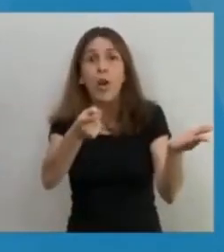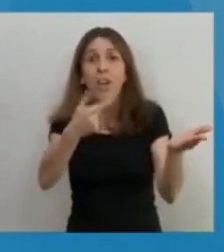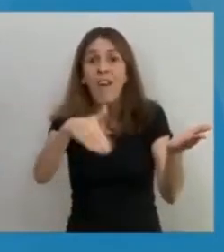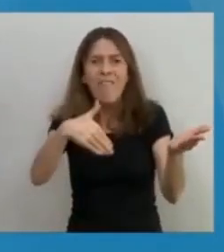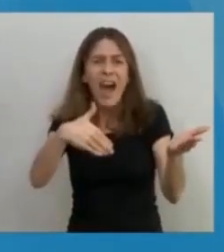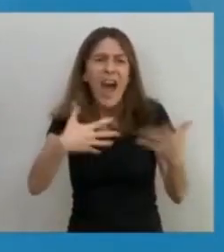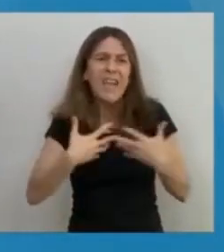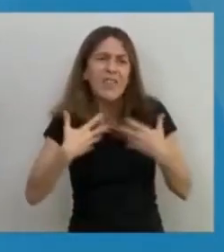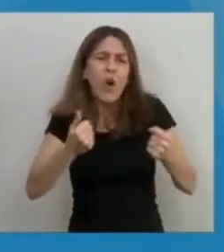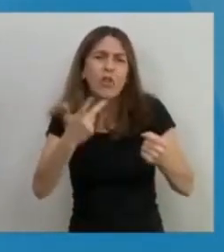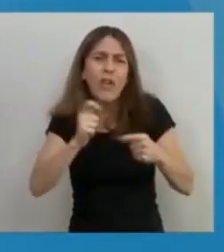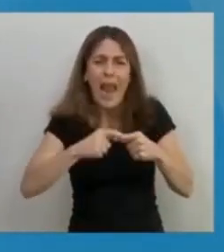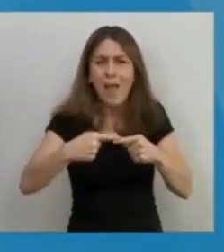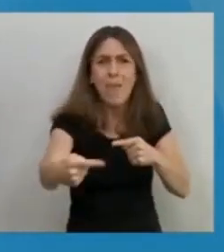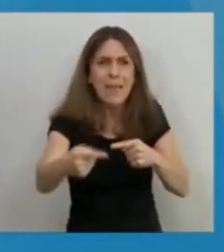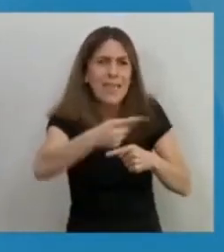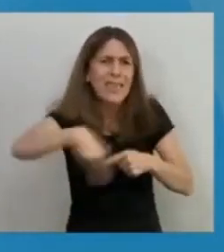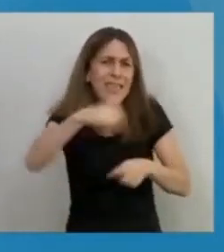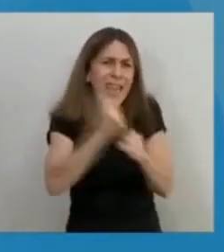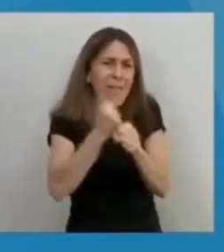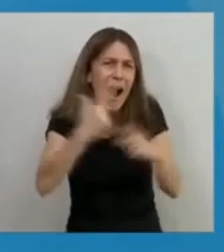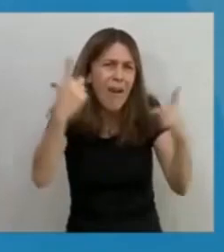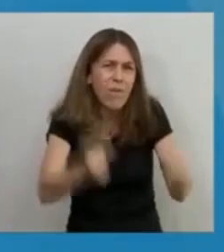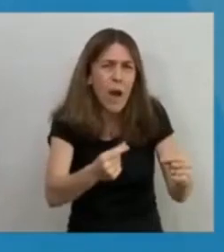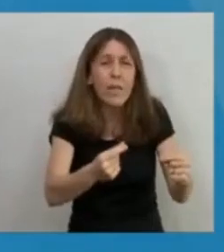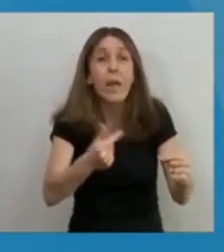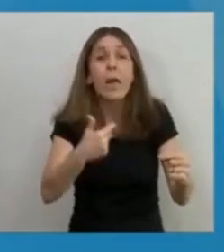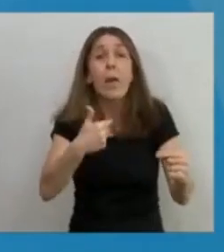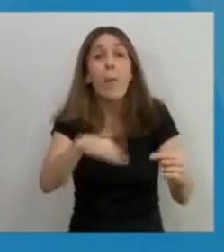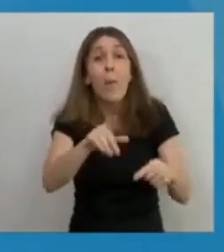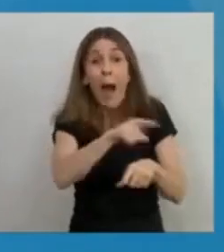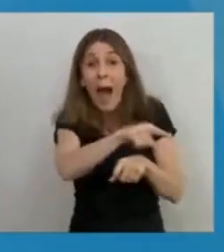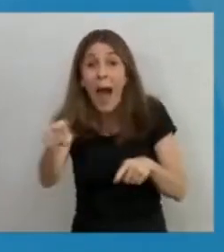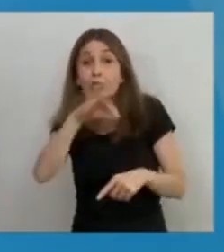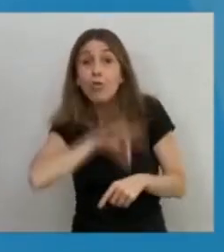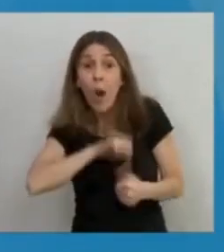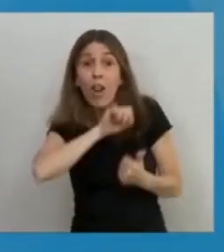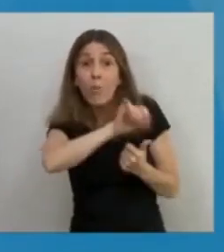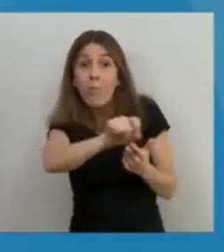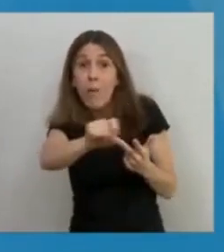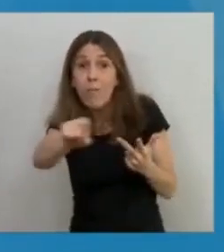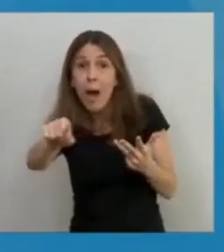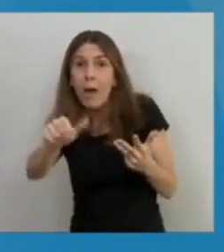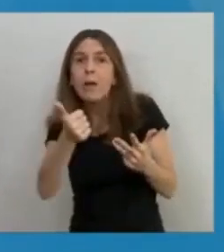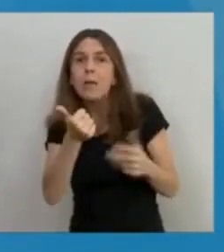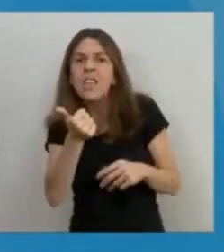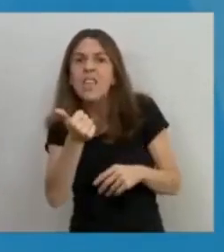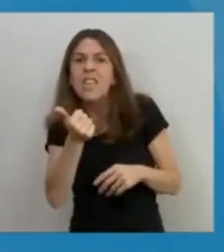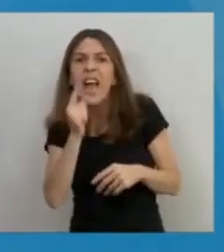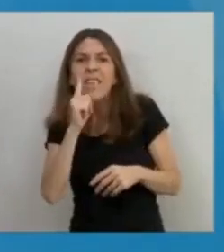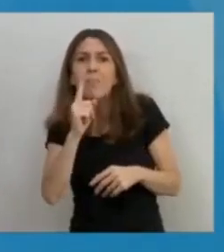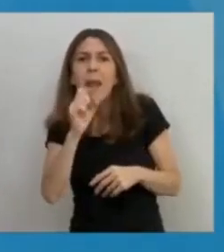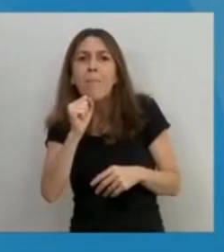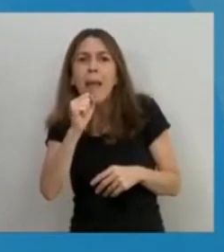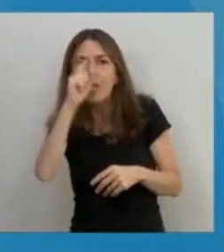meses vamos a sumarle a sus ingresos la suma de 6.500 pesos mensuales.